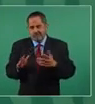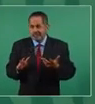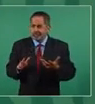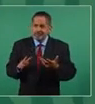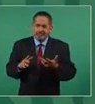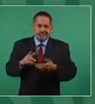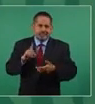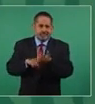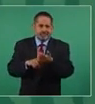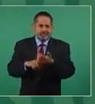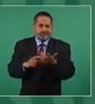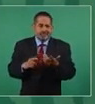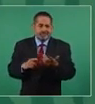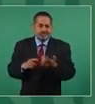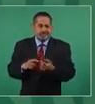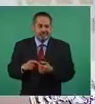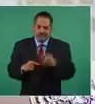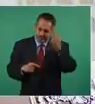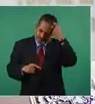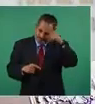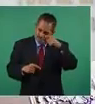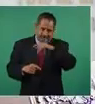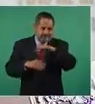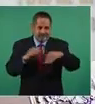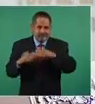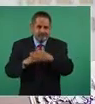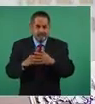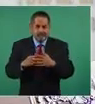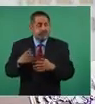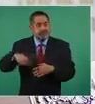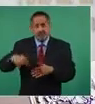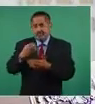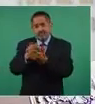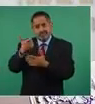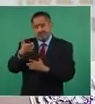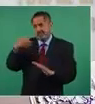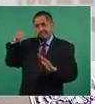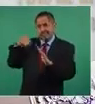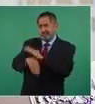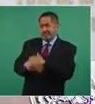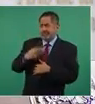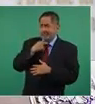padeciendo de una pandemia que nos tumbó la economía,